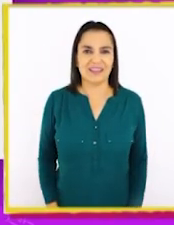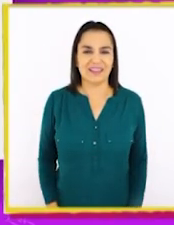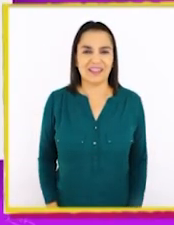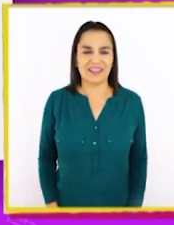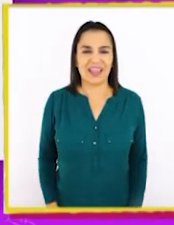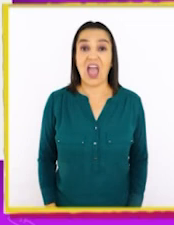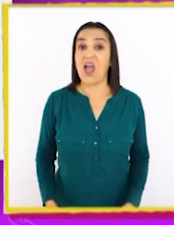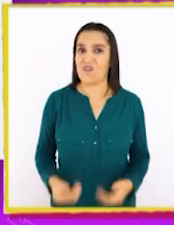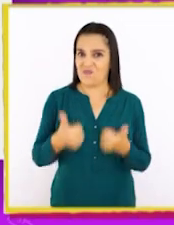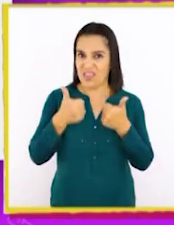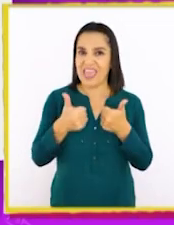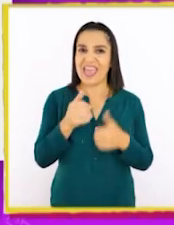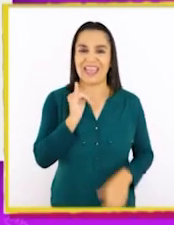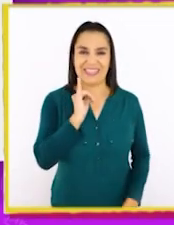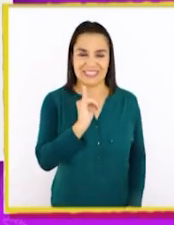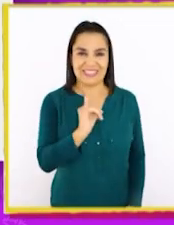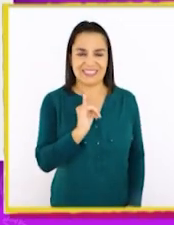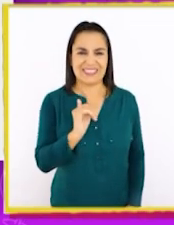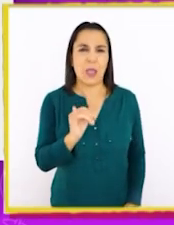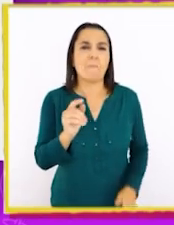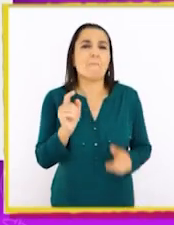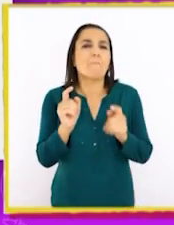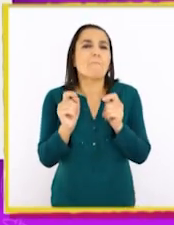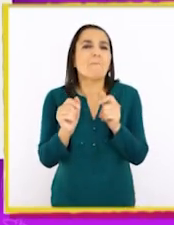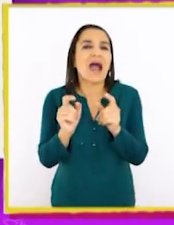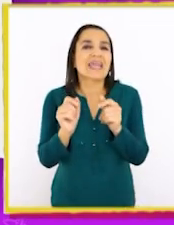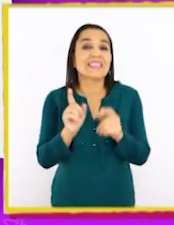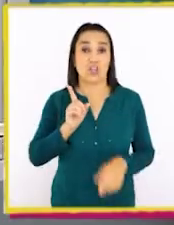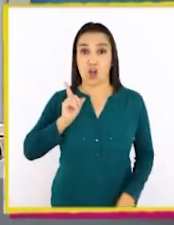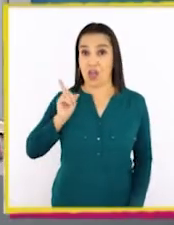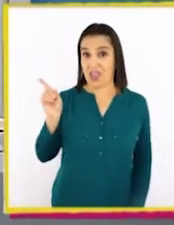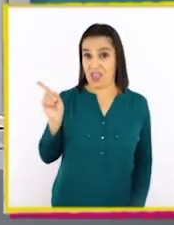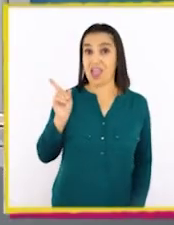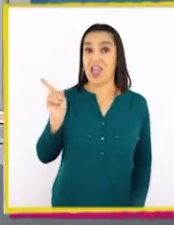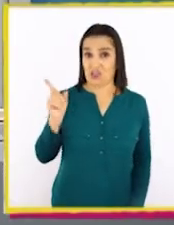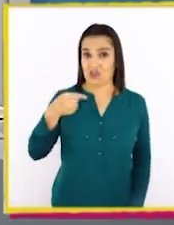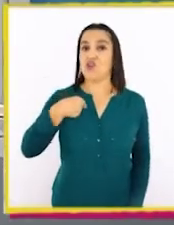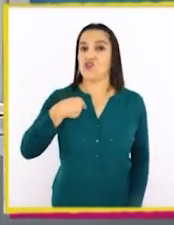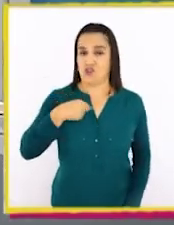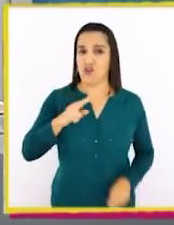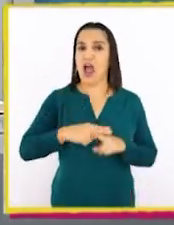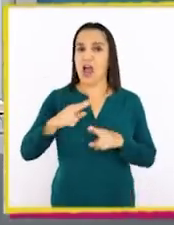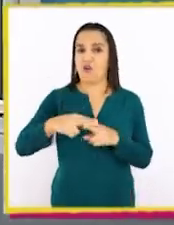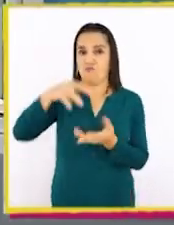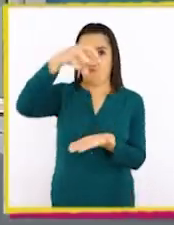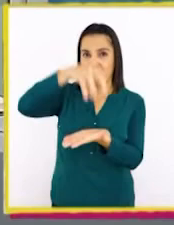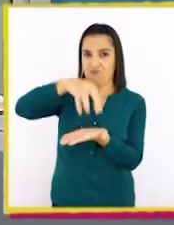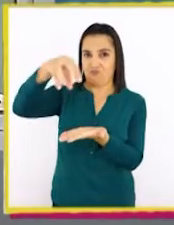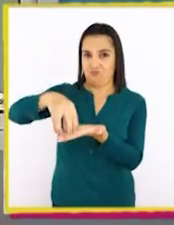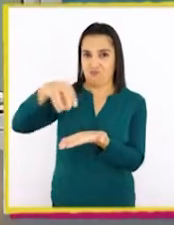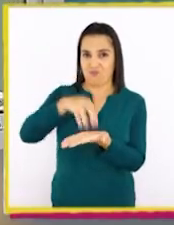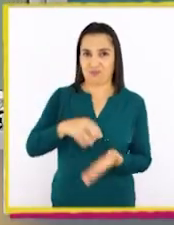Muy bien, sí. Algo similar a esto que estoy haciendo yo.